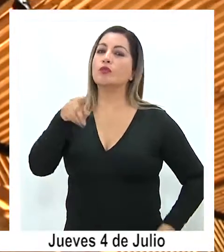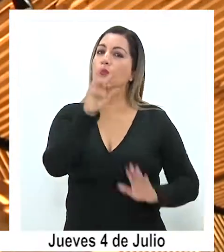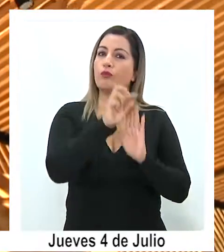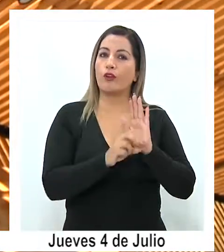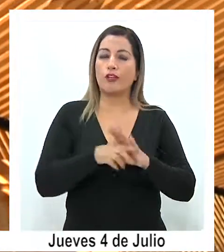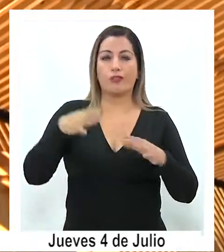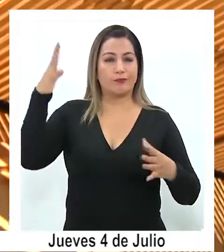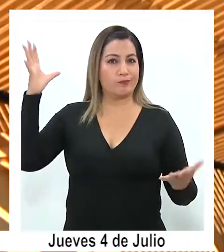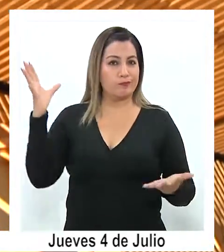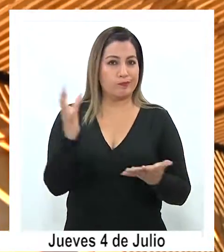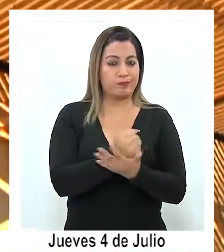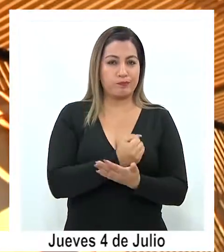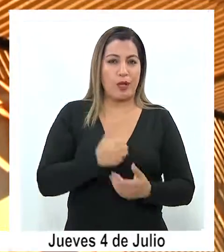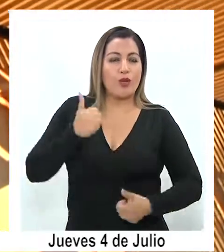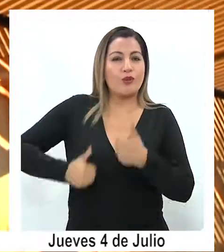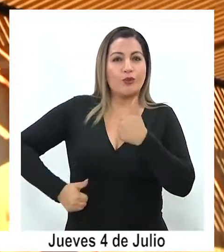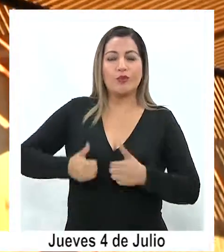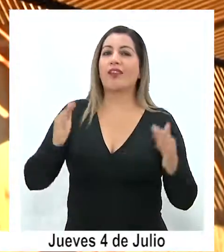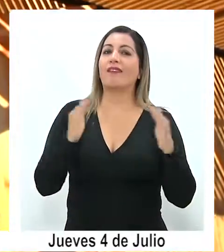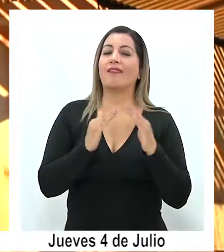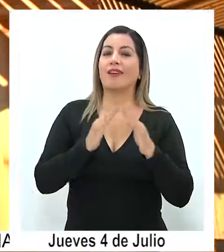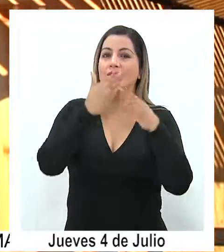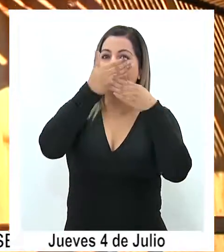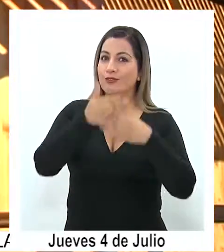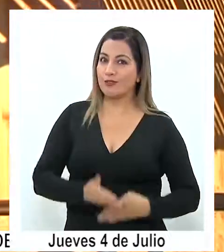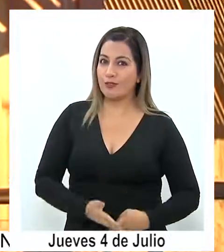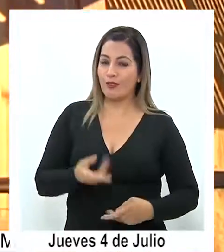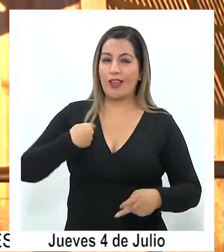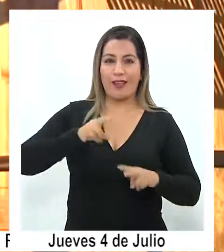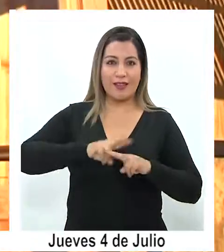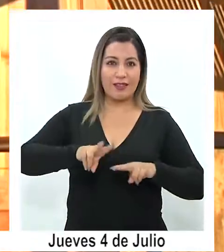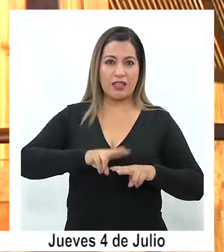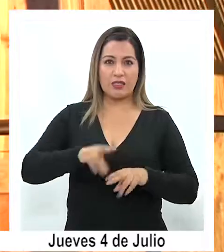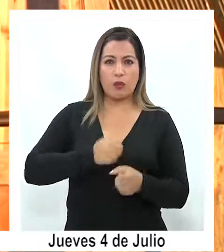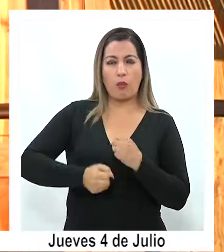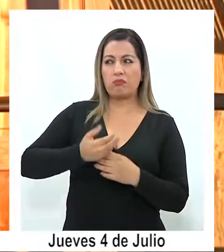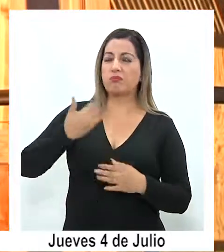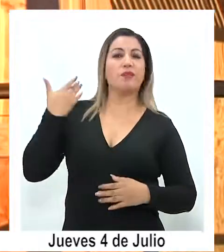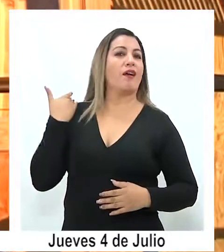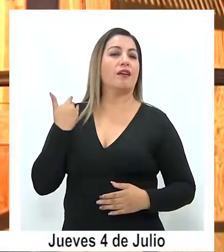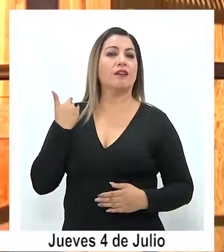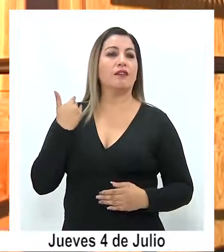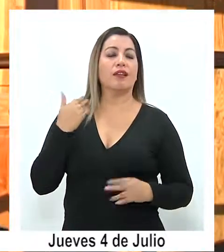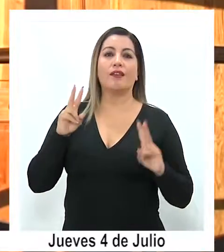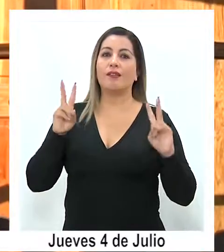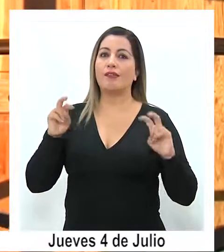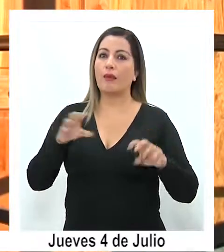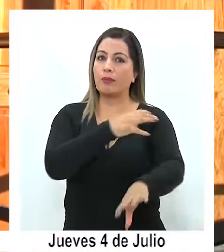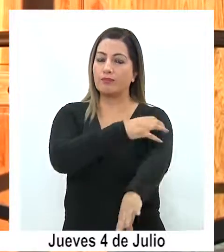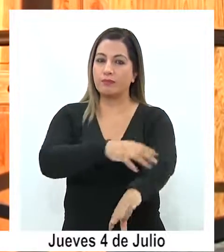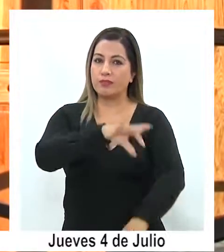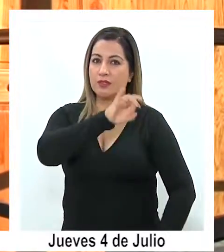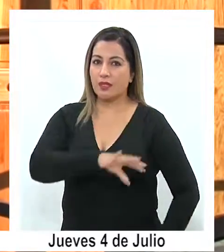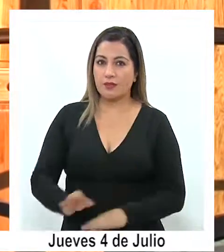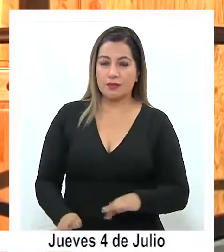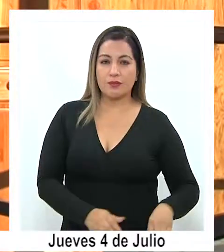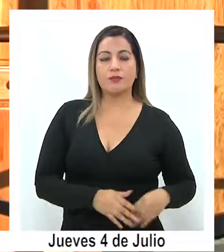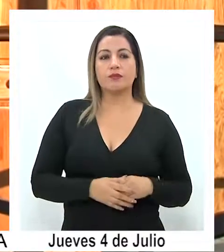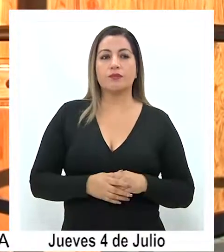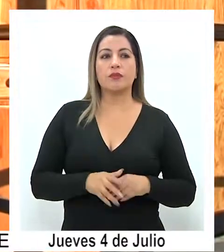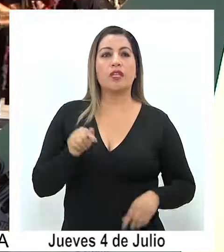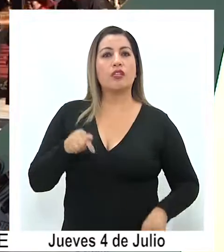fue uno de los proyectos ganadores del concurso de viviendas sustentables realizado hace un par de años a nivel de todo el país.